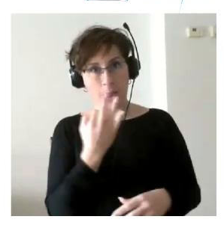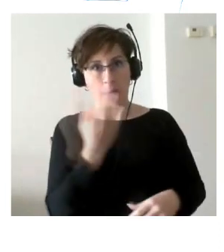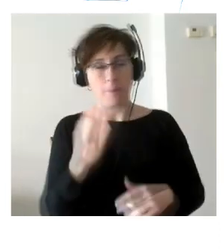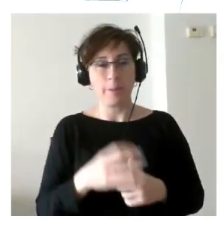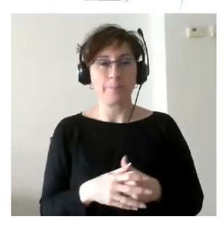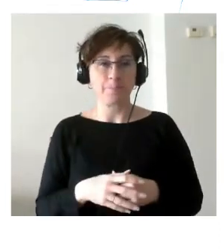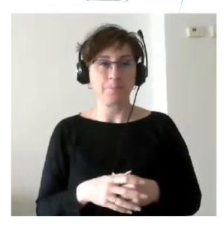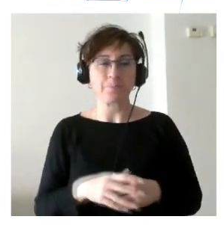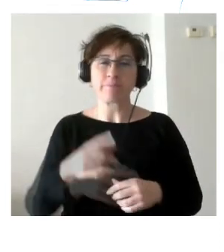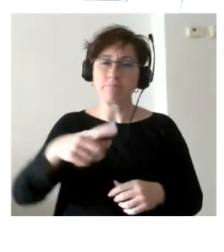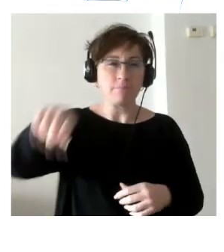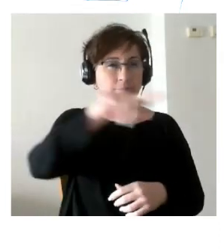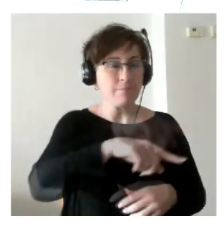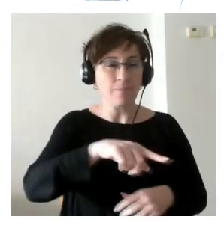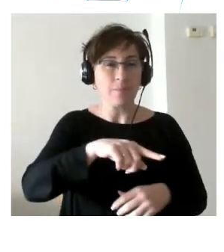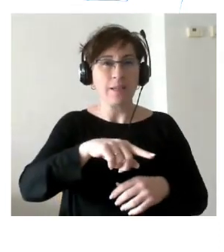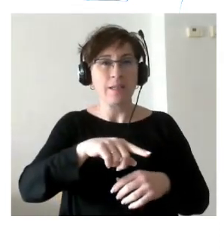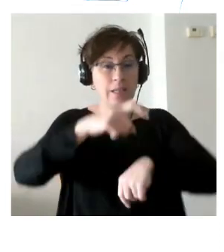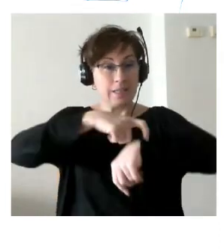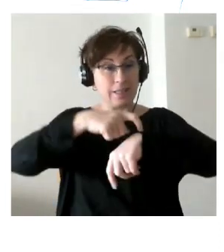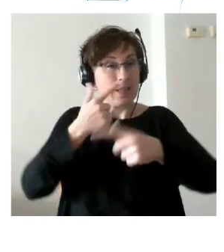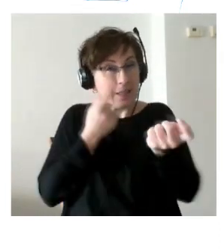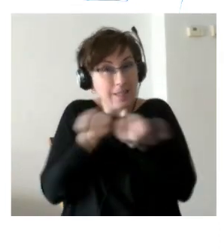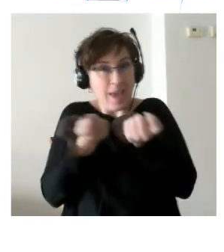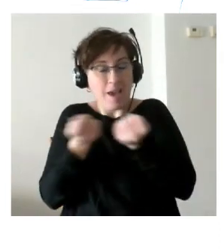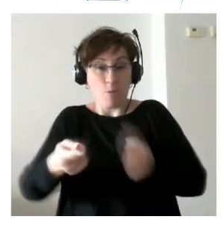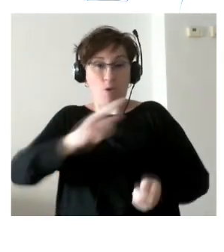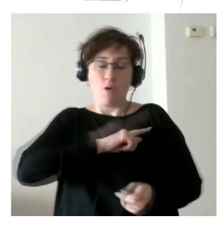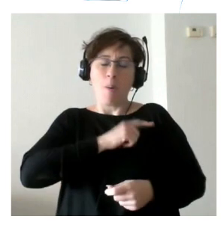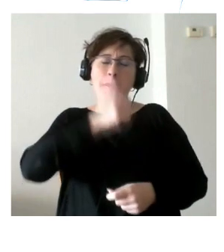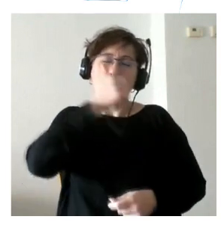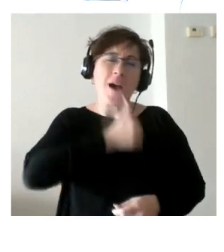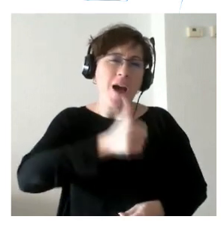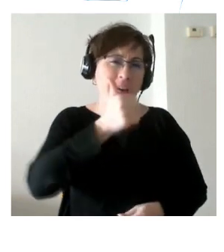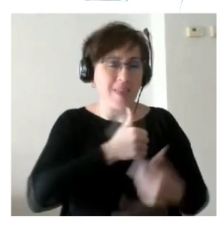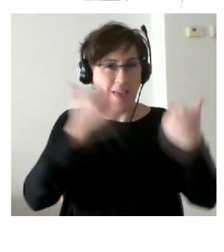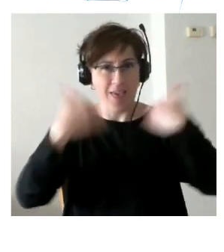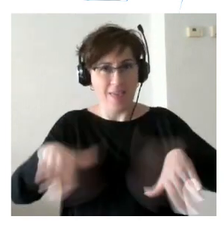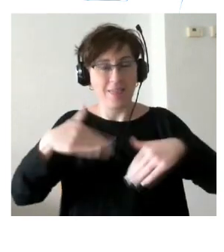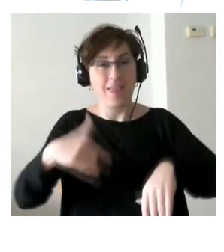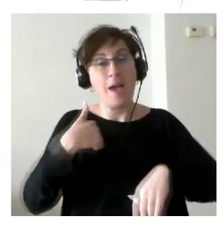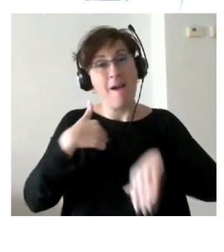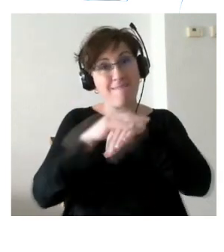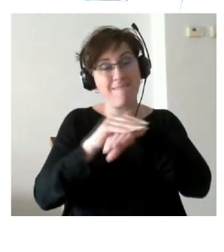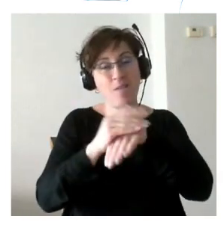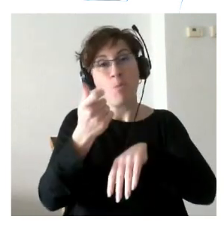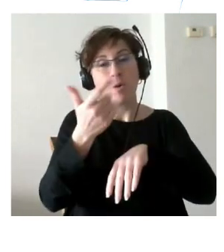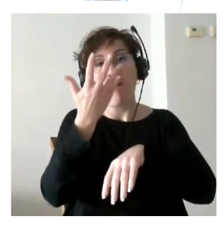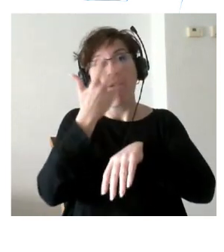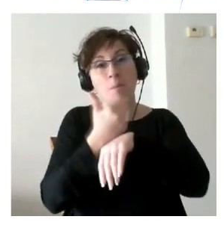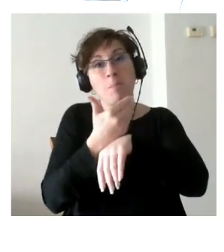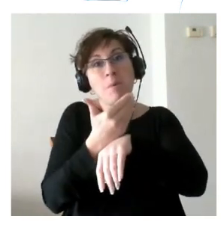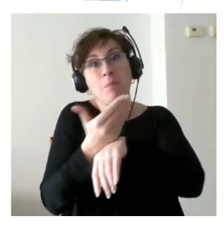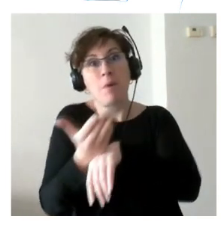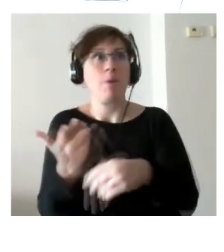infinita paciencia sobre todo los que regulan los tiempos conmigo lamento haberme entretenido pero es que era muchísimo lo que quería